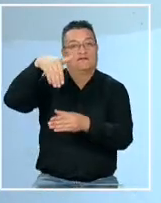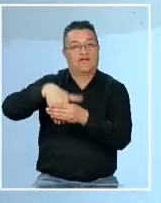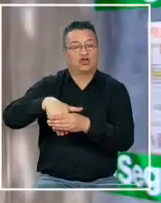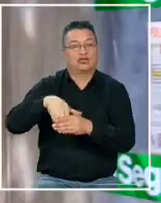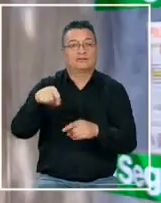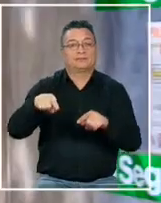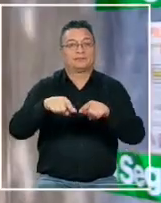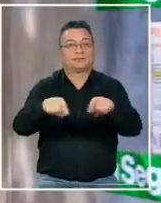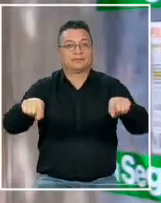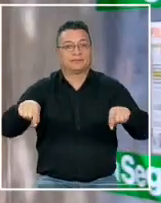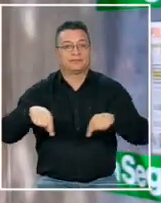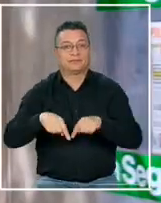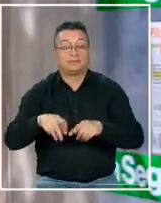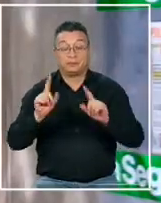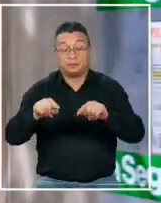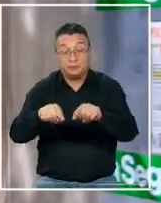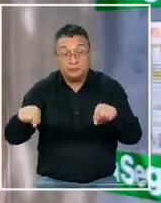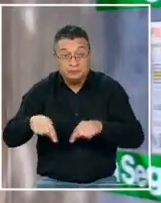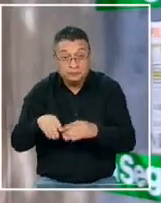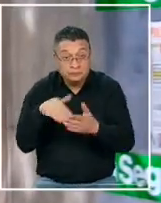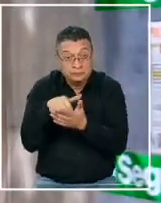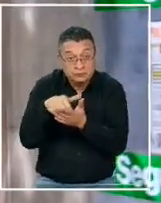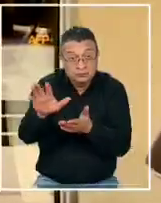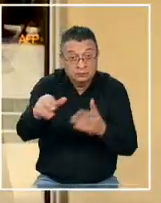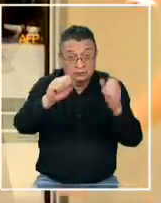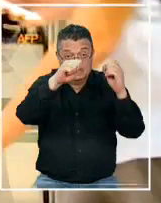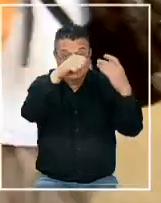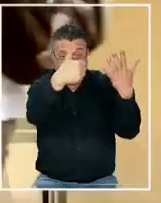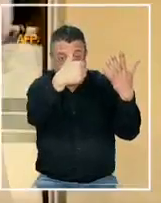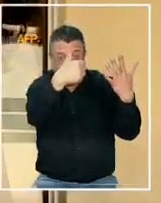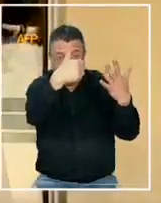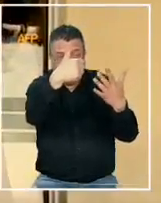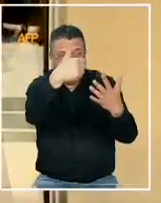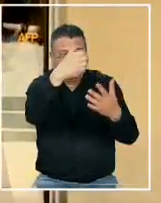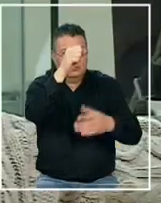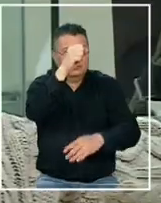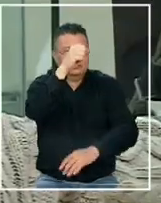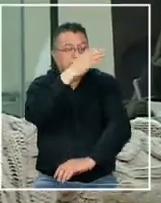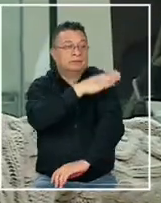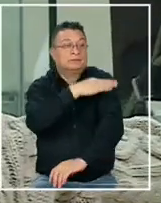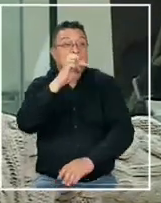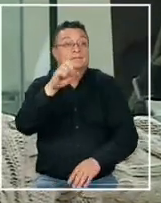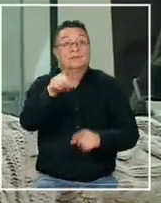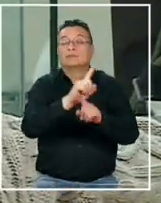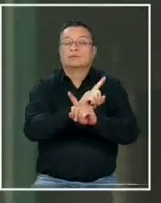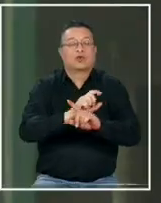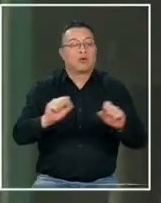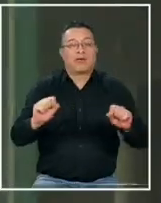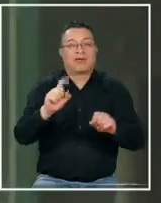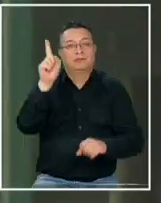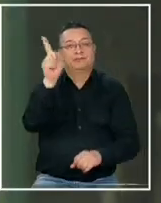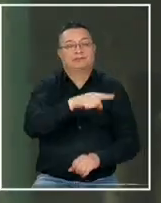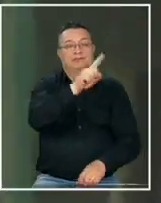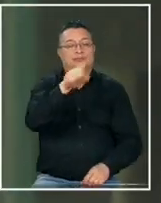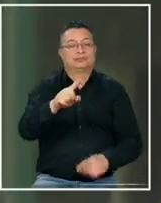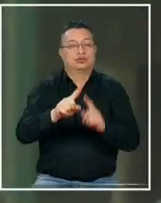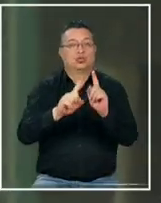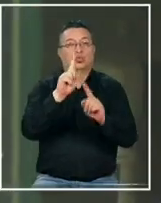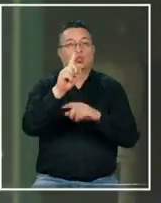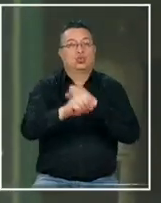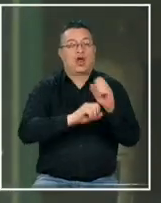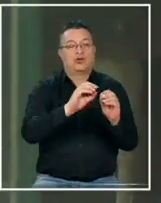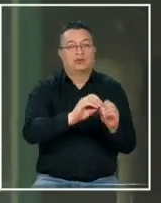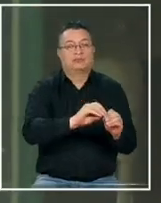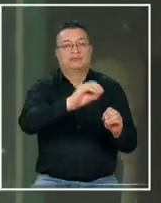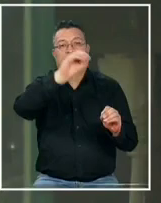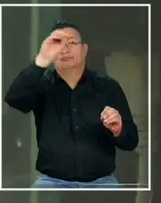en la sala. Si la sala rechaza el sexto retiro, esto no puede volver a discutirse en un año más. Es decir, hay una especie de